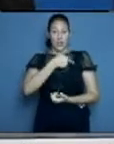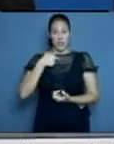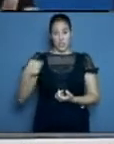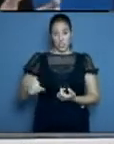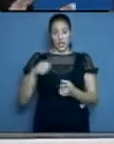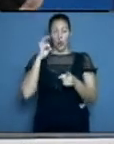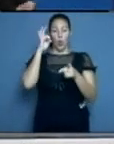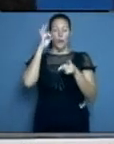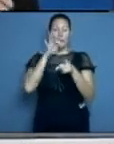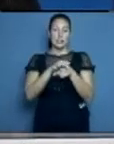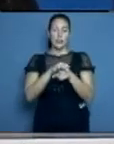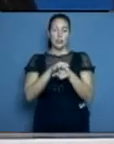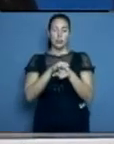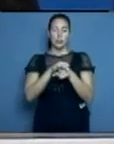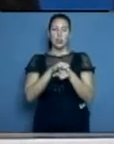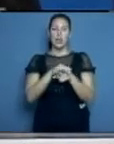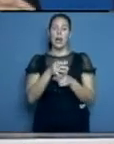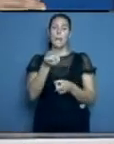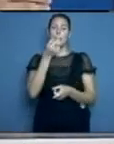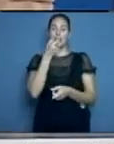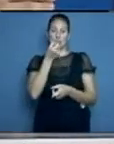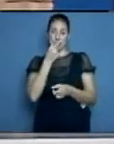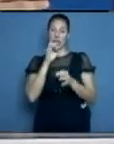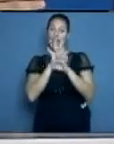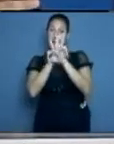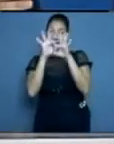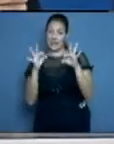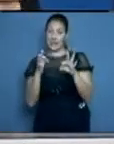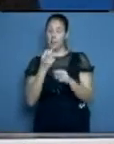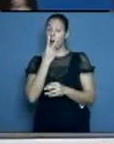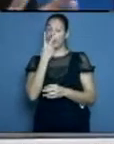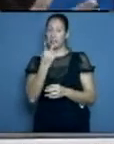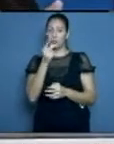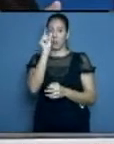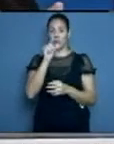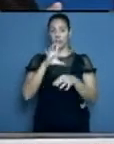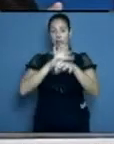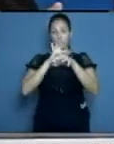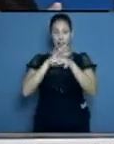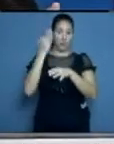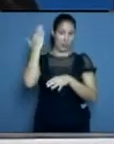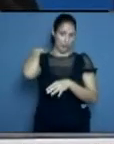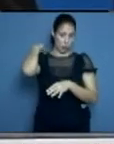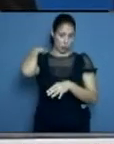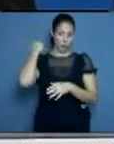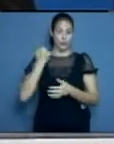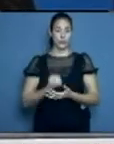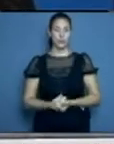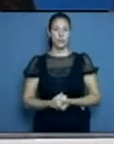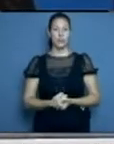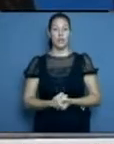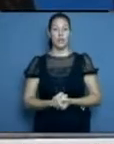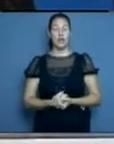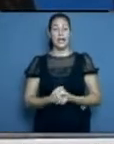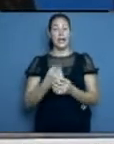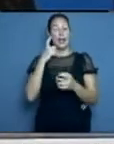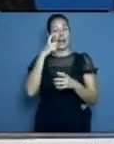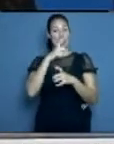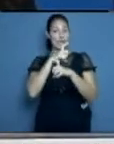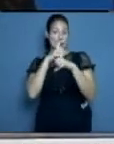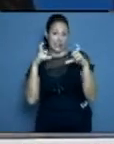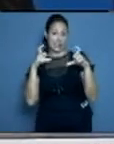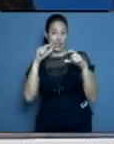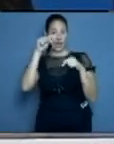citromicina y el rocefín también. Ahora, ha pasado ya casi ahorita dos años de pandemia mundial. La ciencia ha